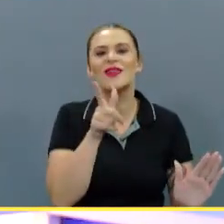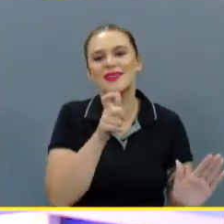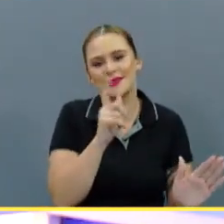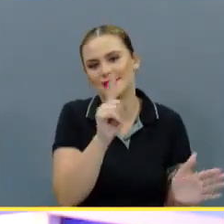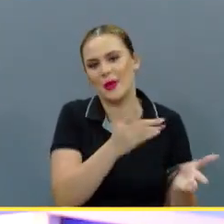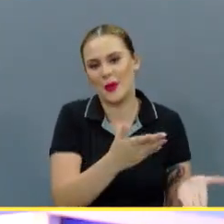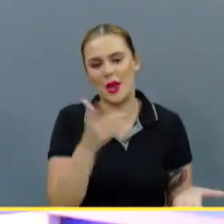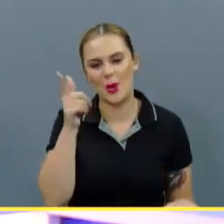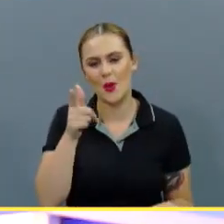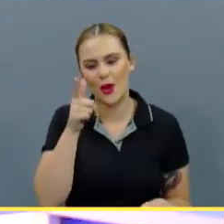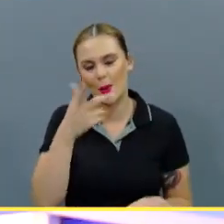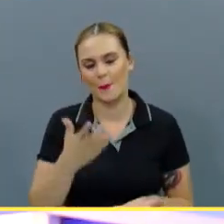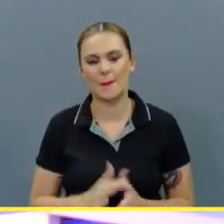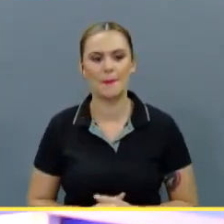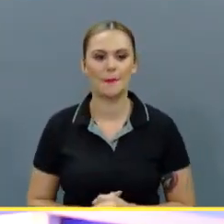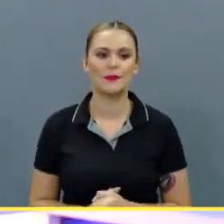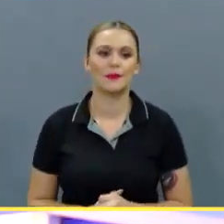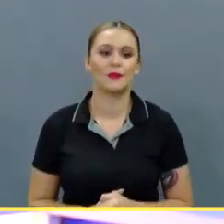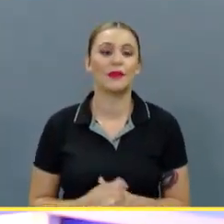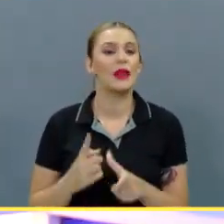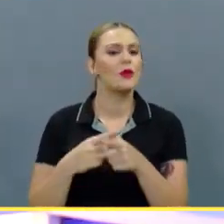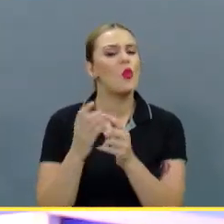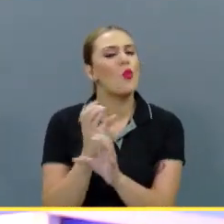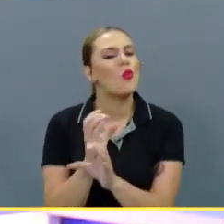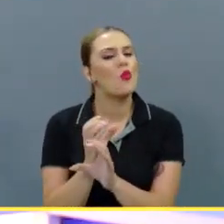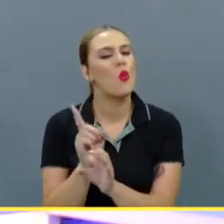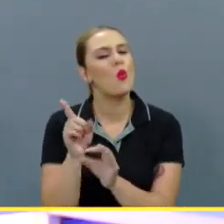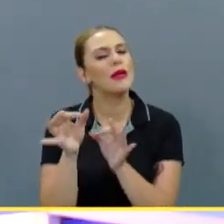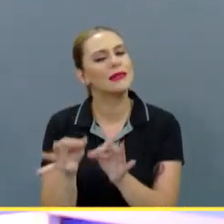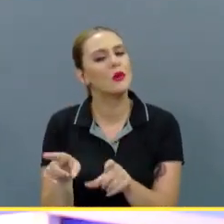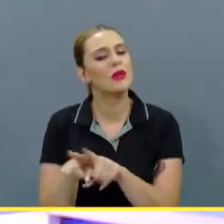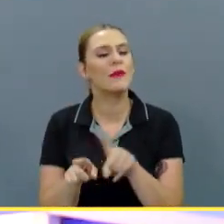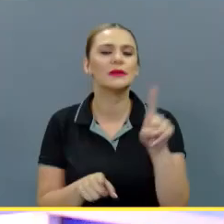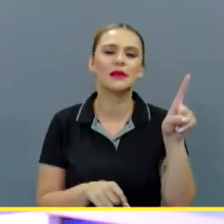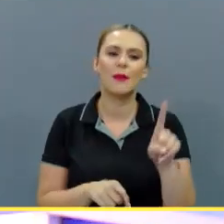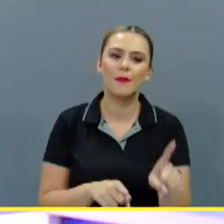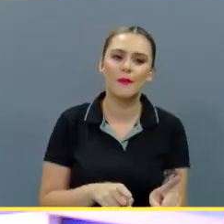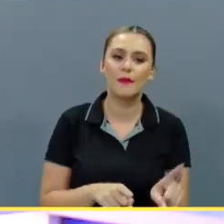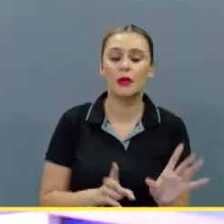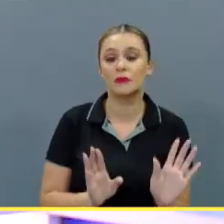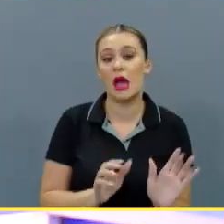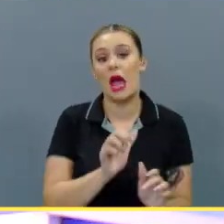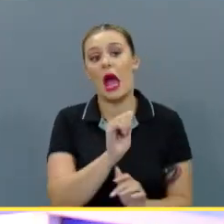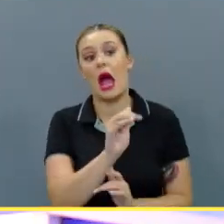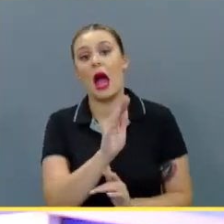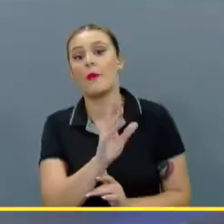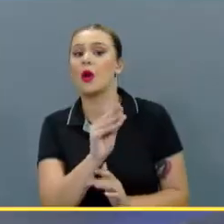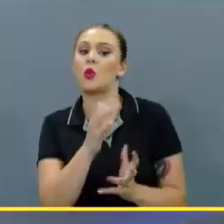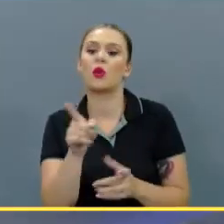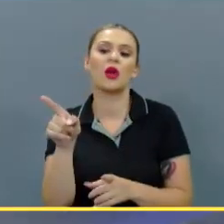era Zapriza. Entonces, cuidado si no hay una decisión también de Zapriza de que por A o por B ya no querían a Cruz.